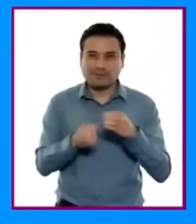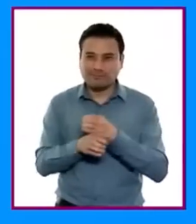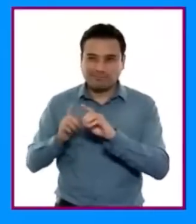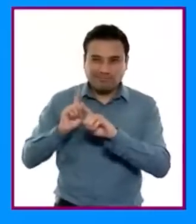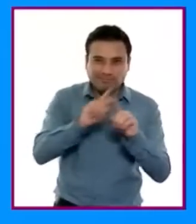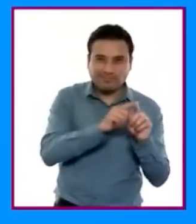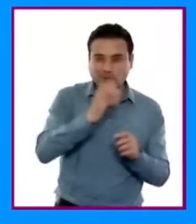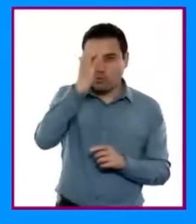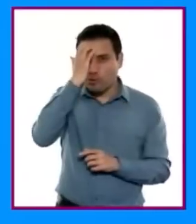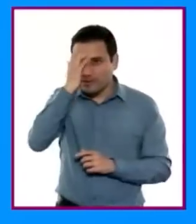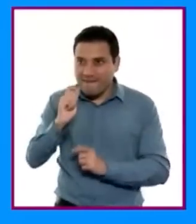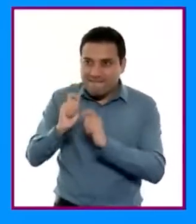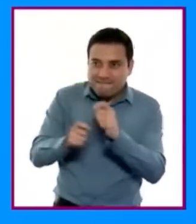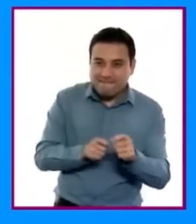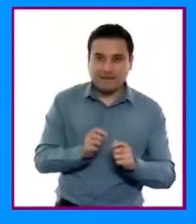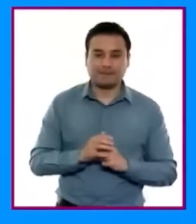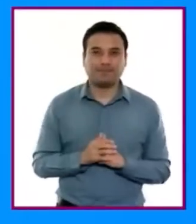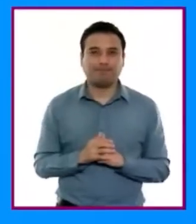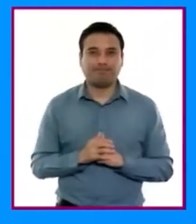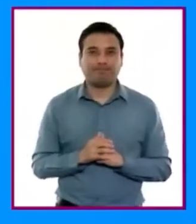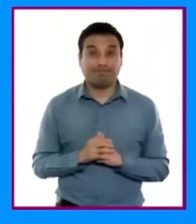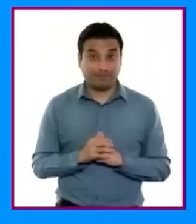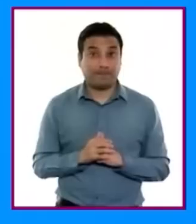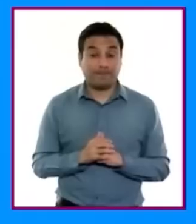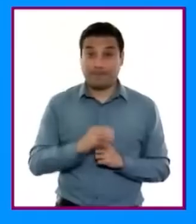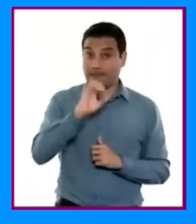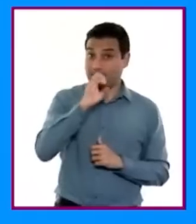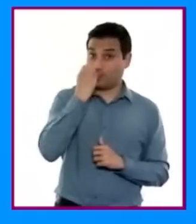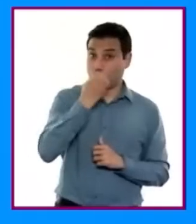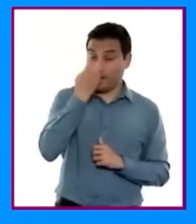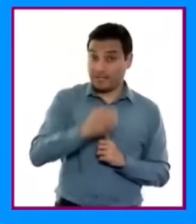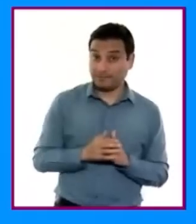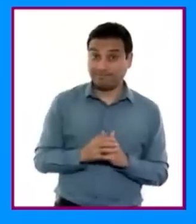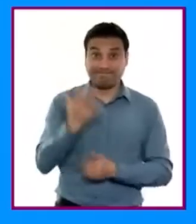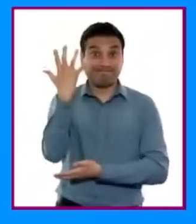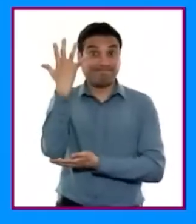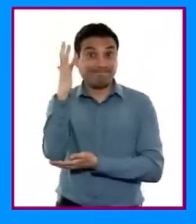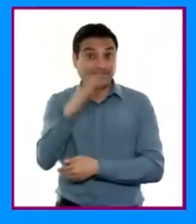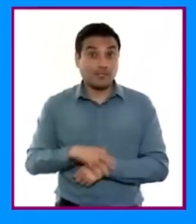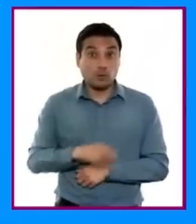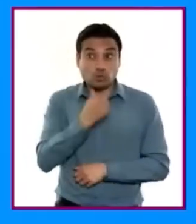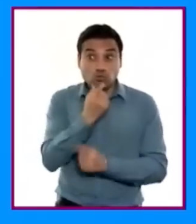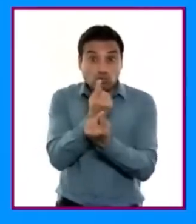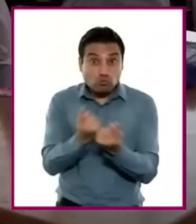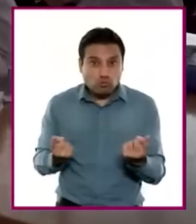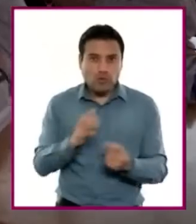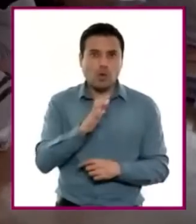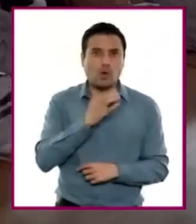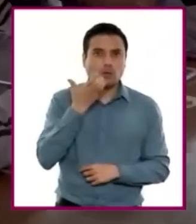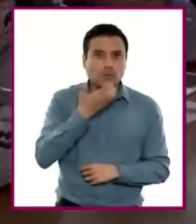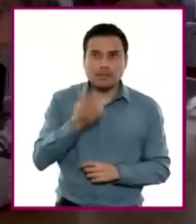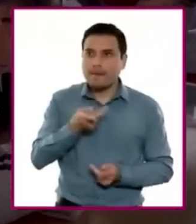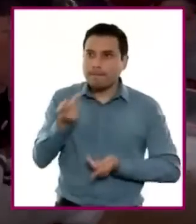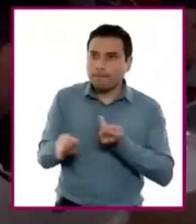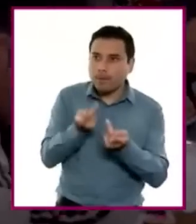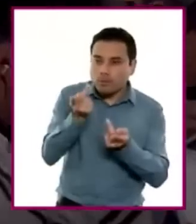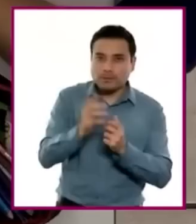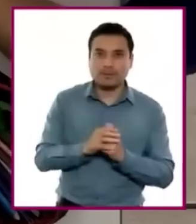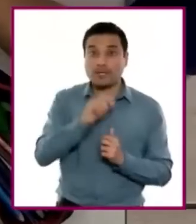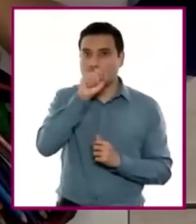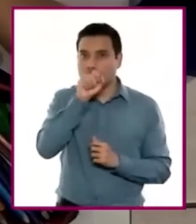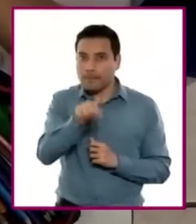la educación preescolar, niñas y niños de manera intuitiva o espontánea hacen preguntas sobre su entorno, plantean